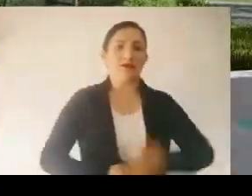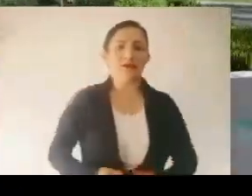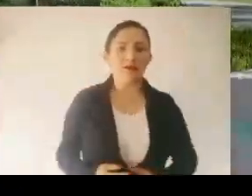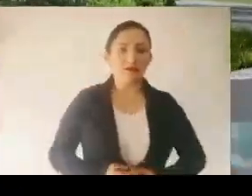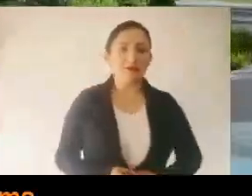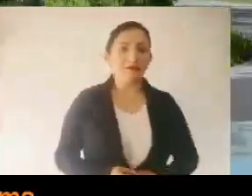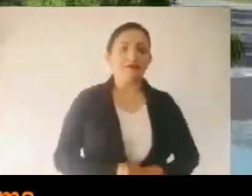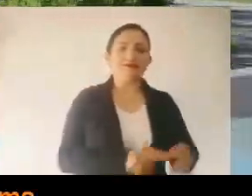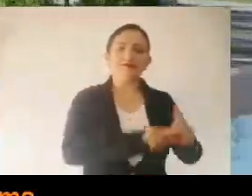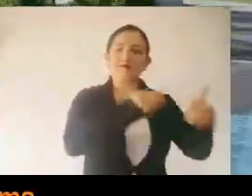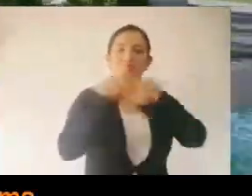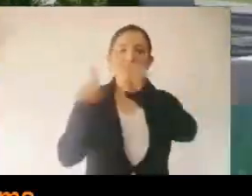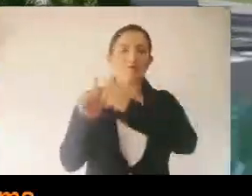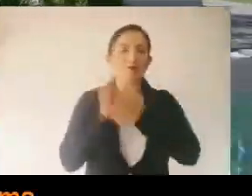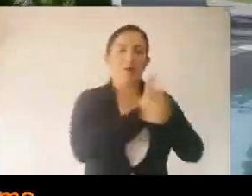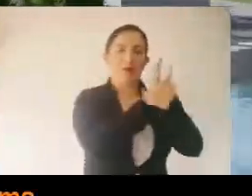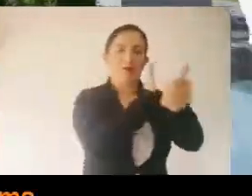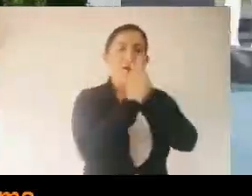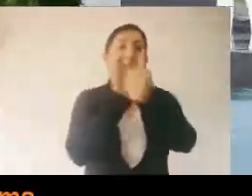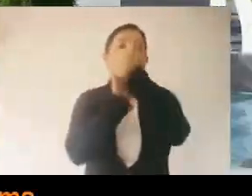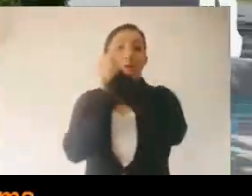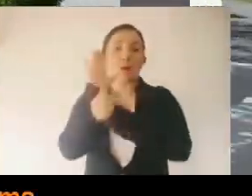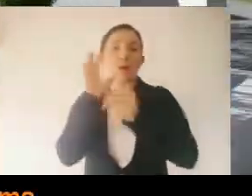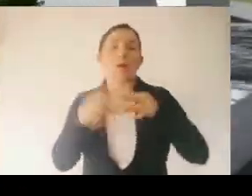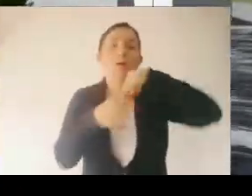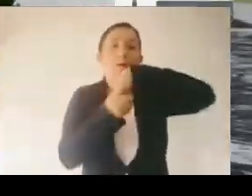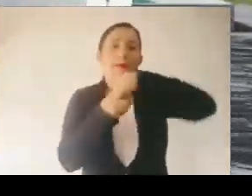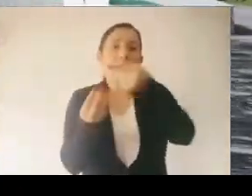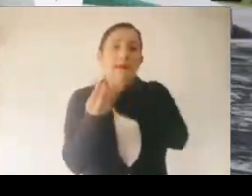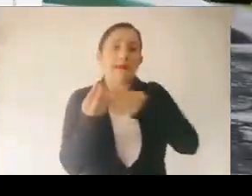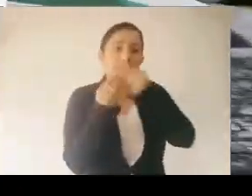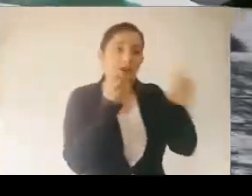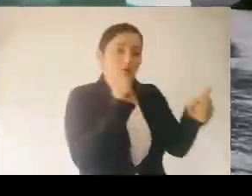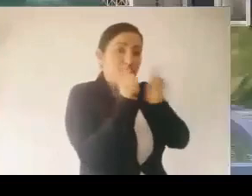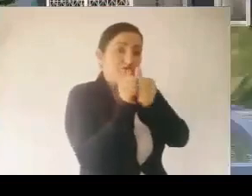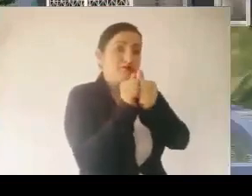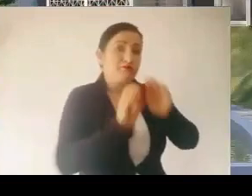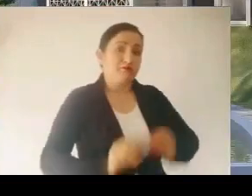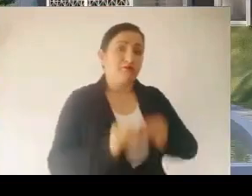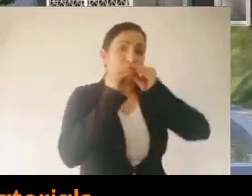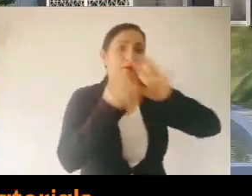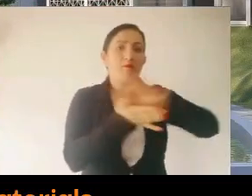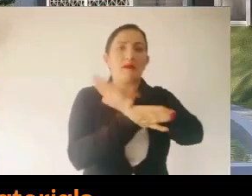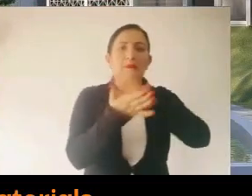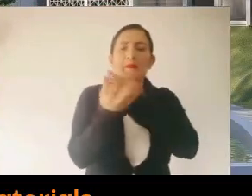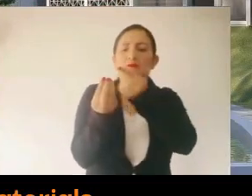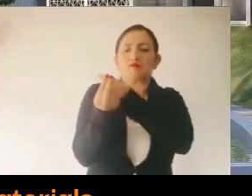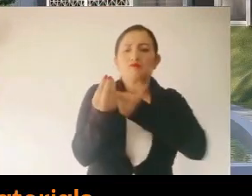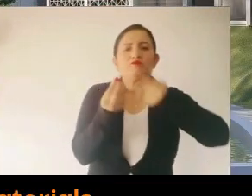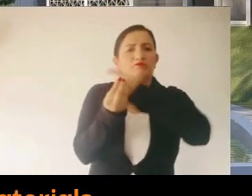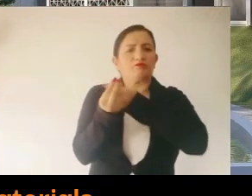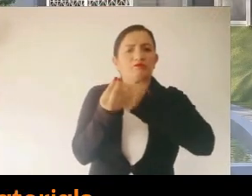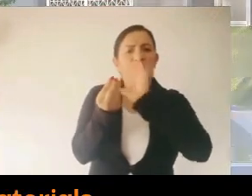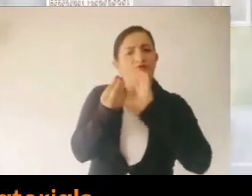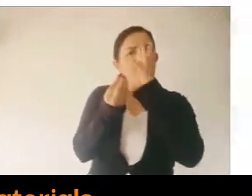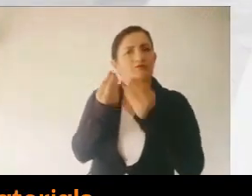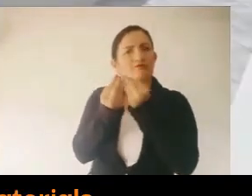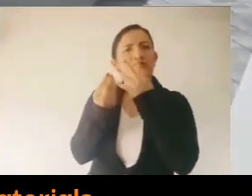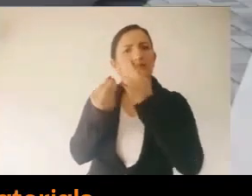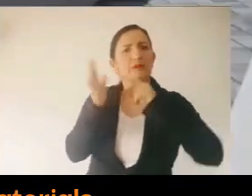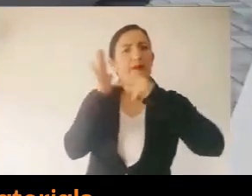Con diversas habilidades en programas de diseño asistido y en la creación de materiales gráficos de carácter estético,